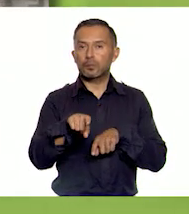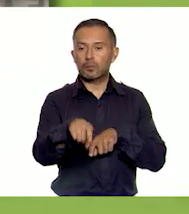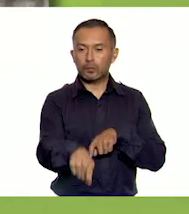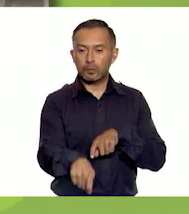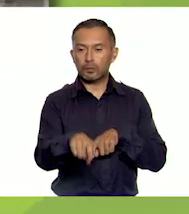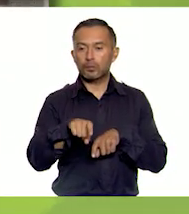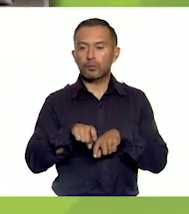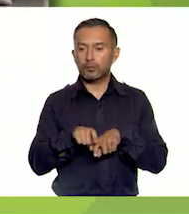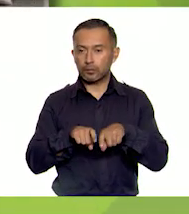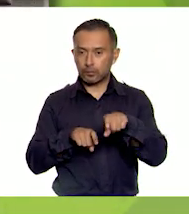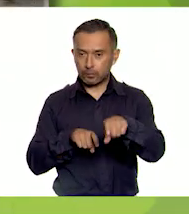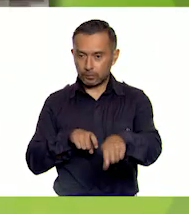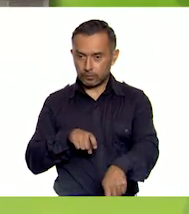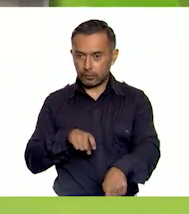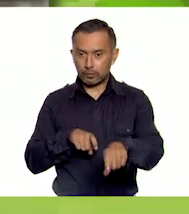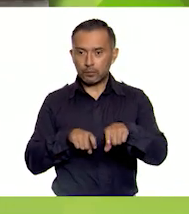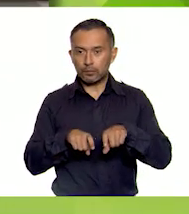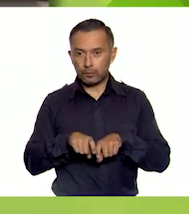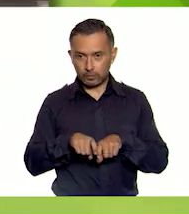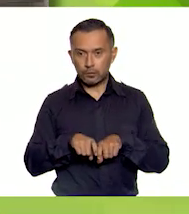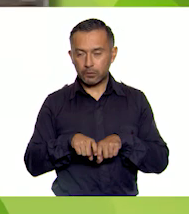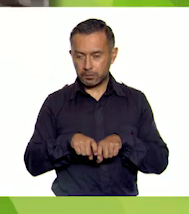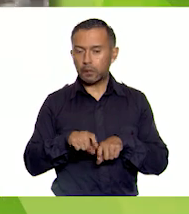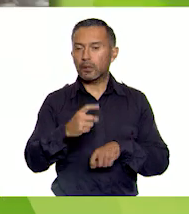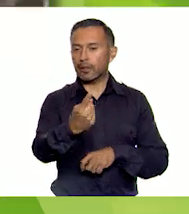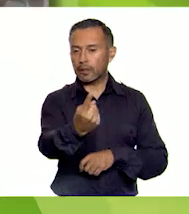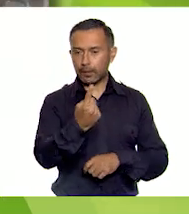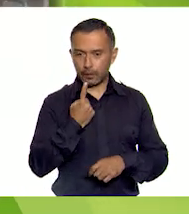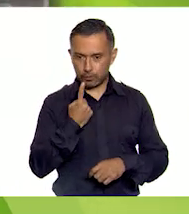hacia enfrente. Y regreso.